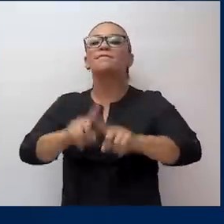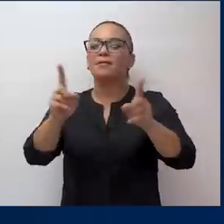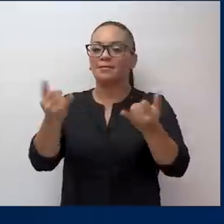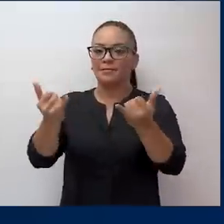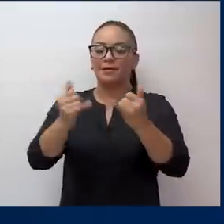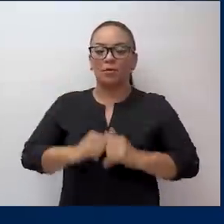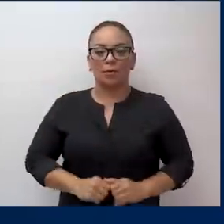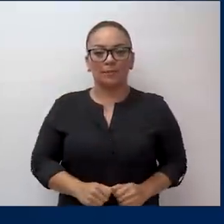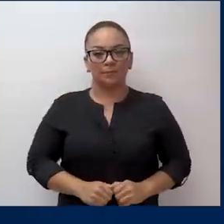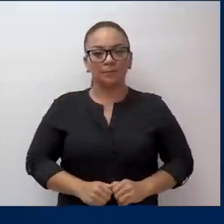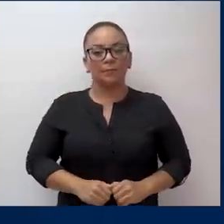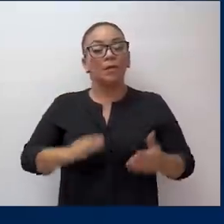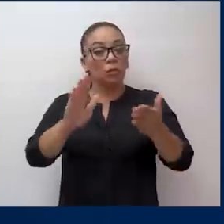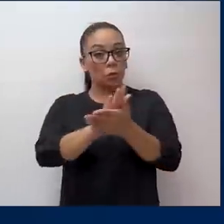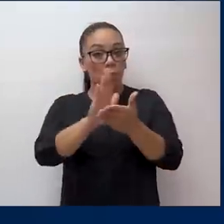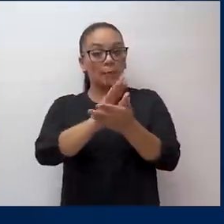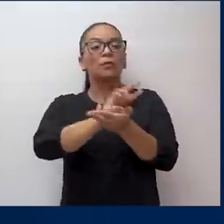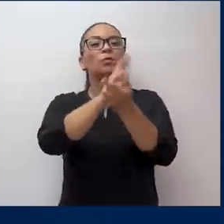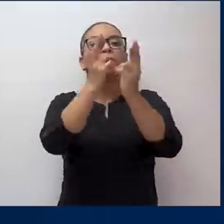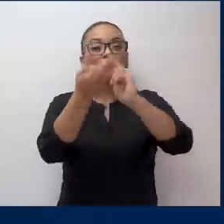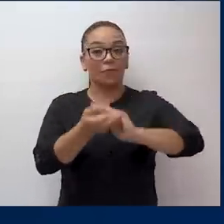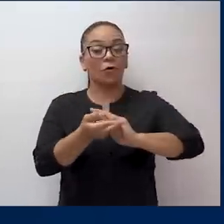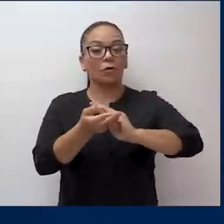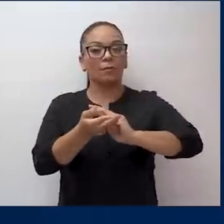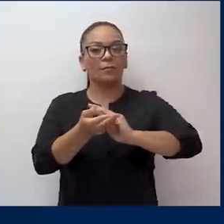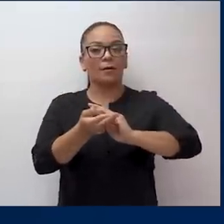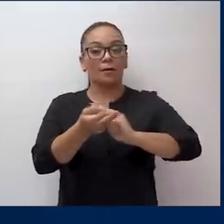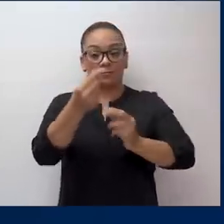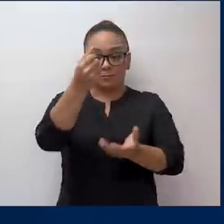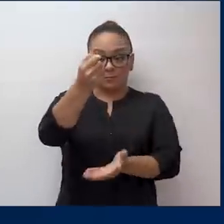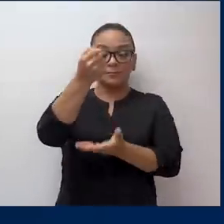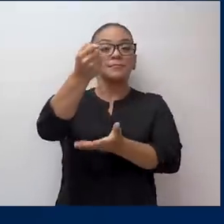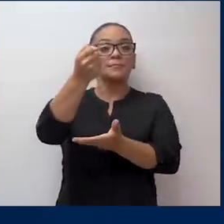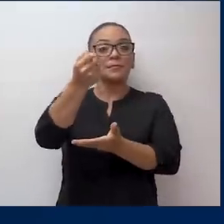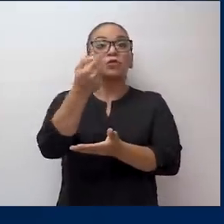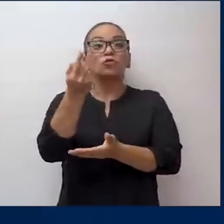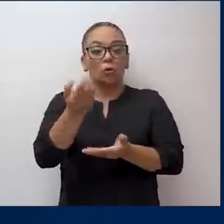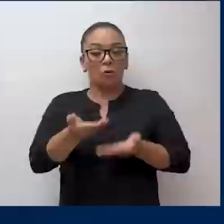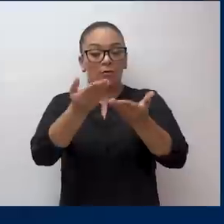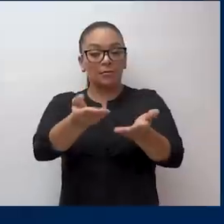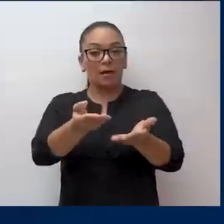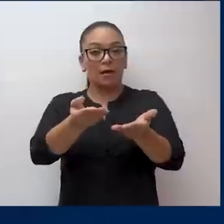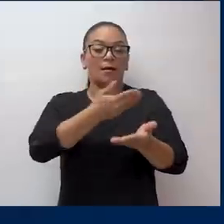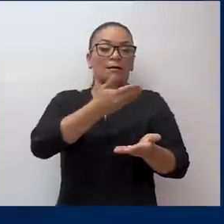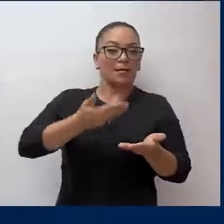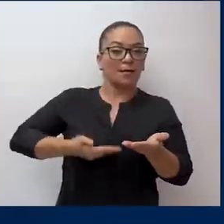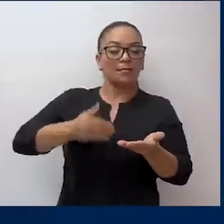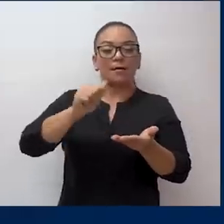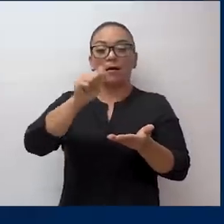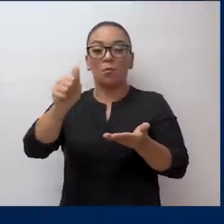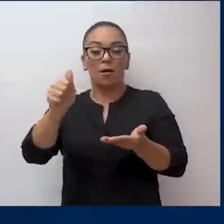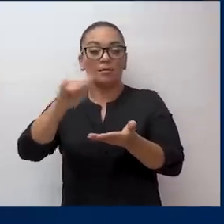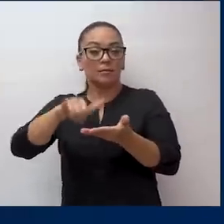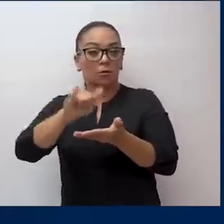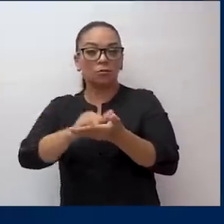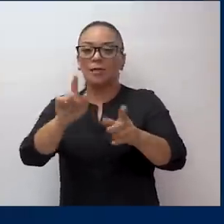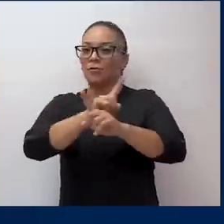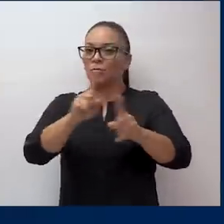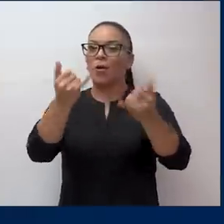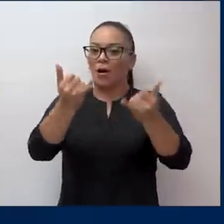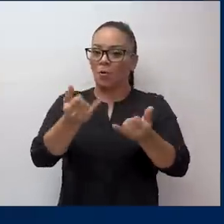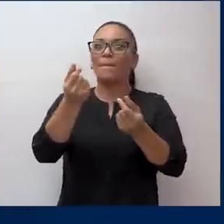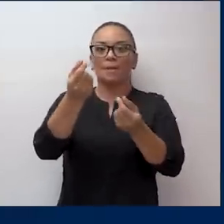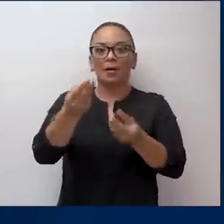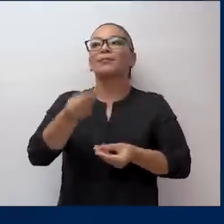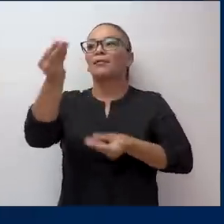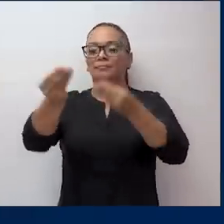diferencia hoy? Con esta reforma, presidente, estamos trasladando recursos que se estaban quedando en el gran área metropolitana a las zonas rurales, que son las